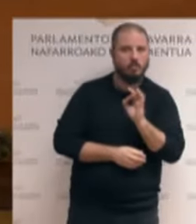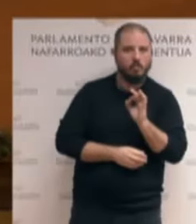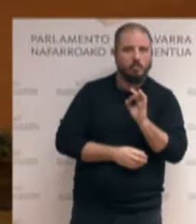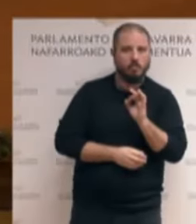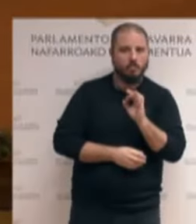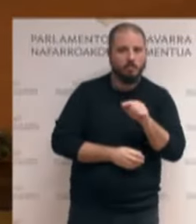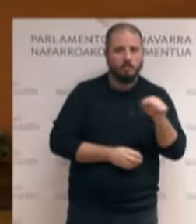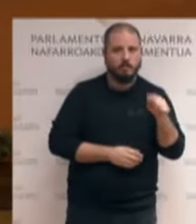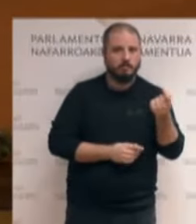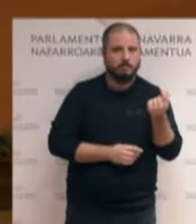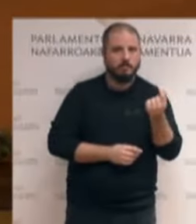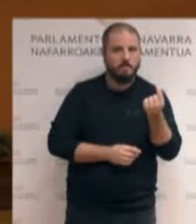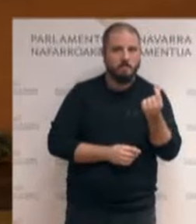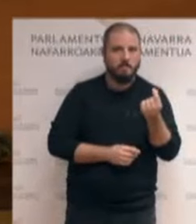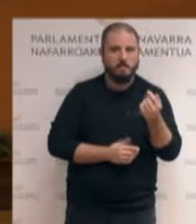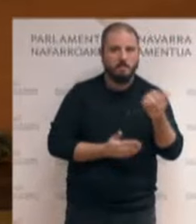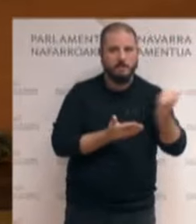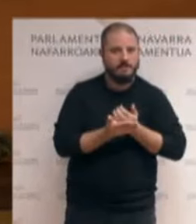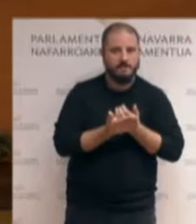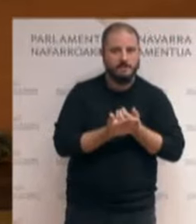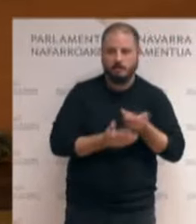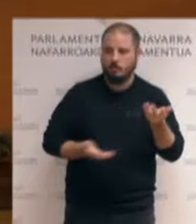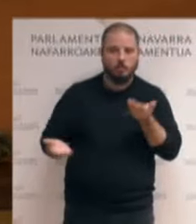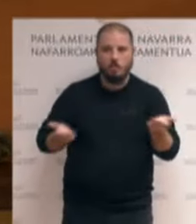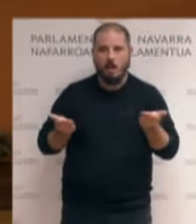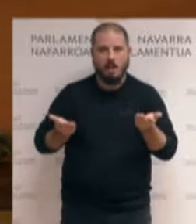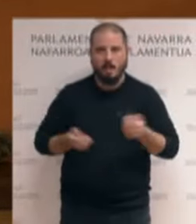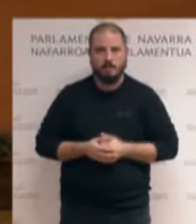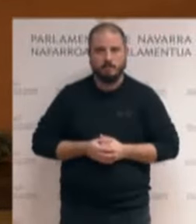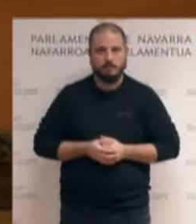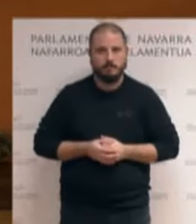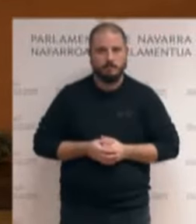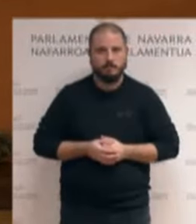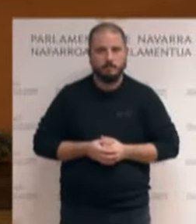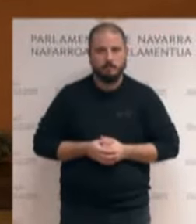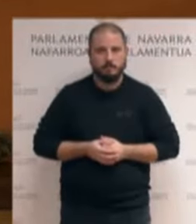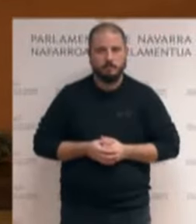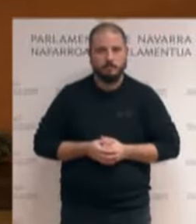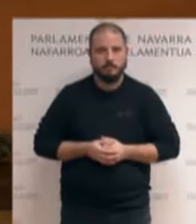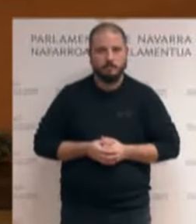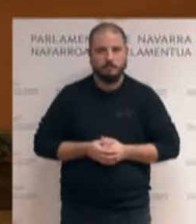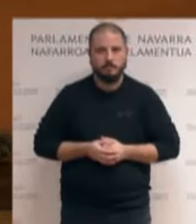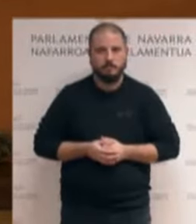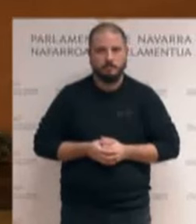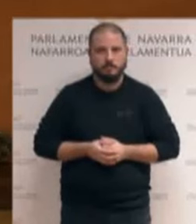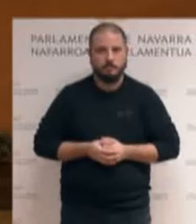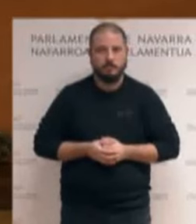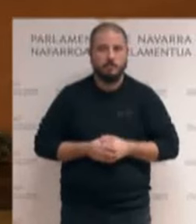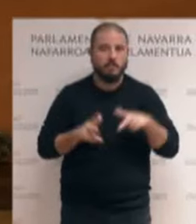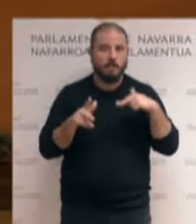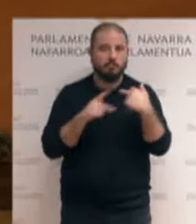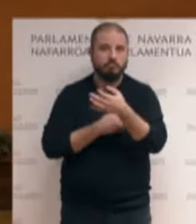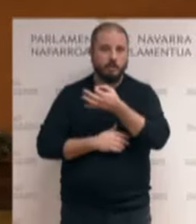como una mercantía en manos del libre mercado. Eta bukatzeko, esan, etxe bizitza